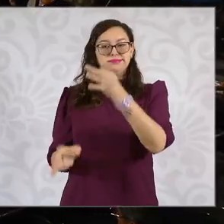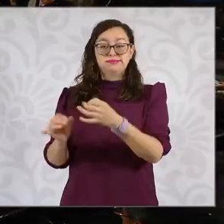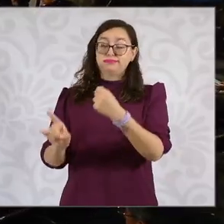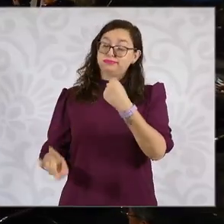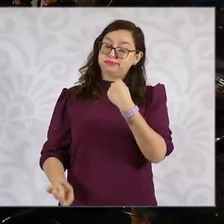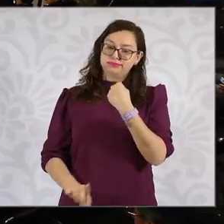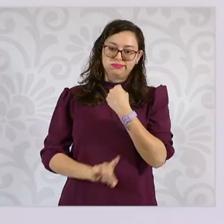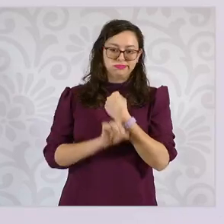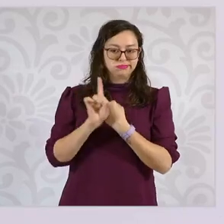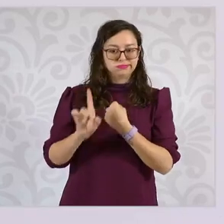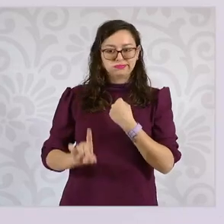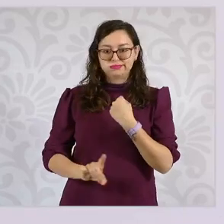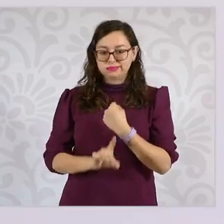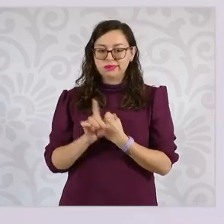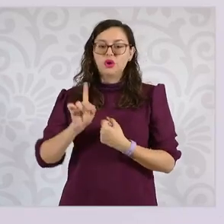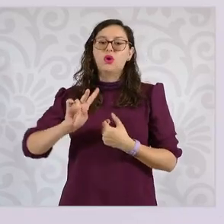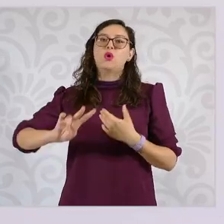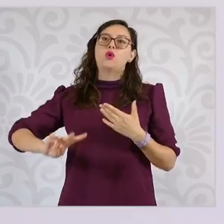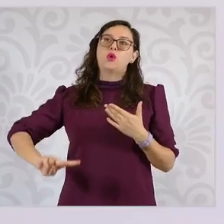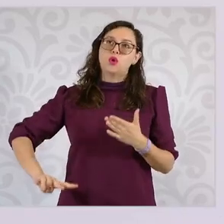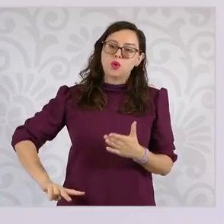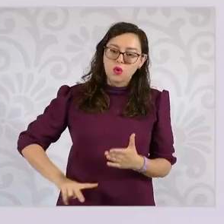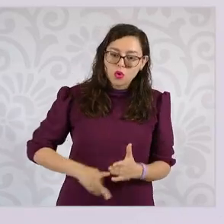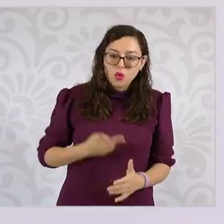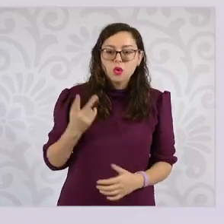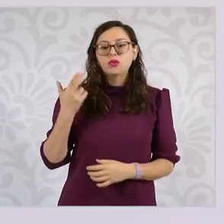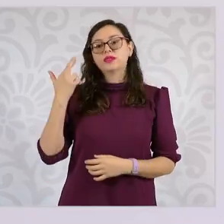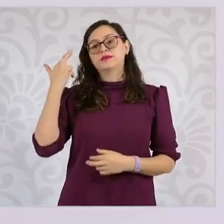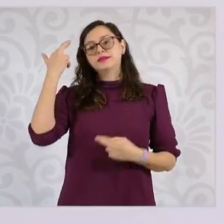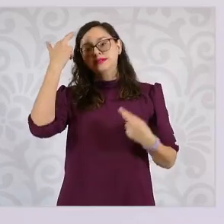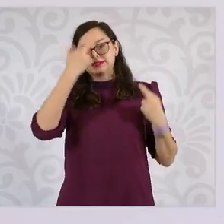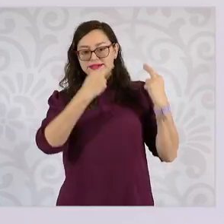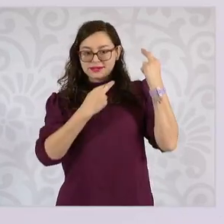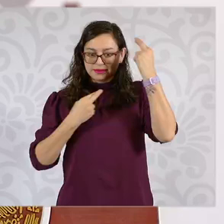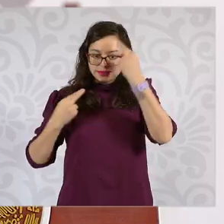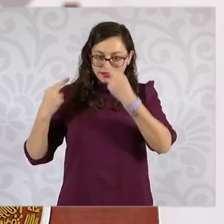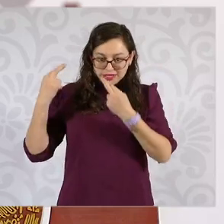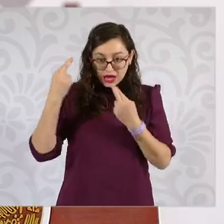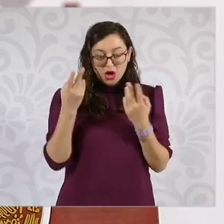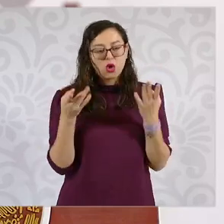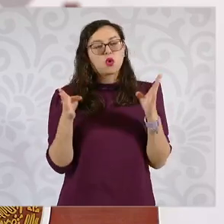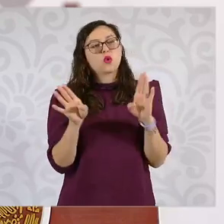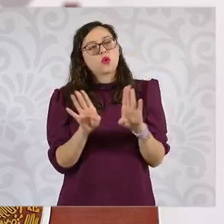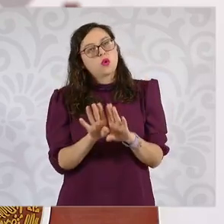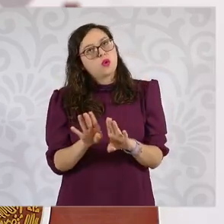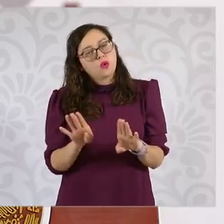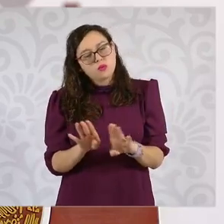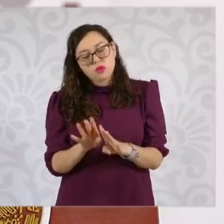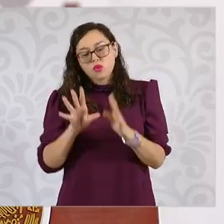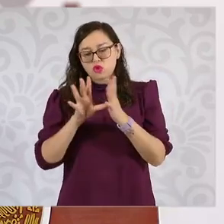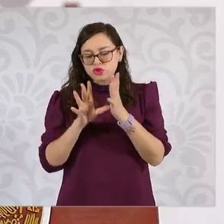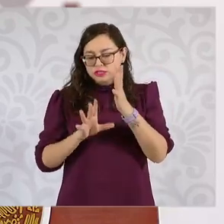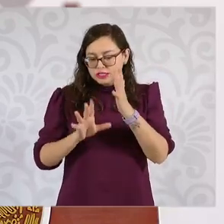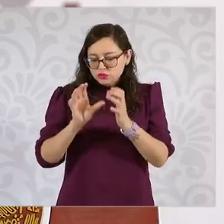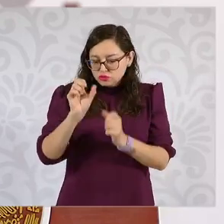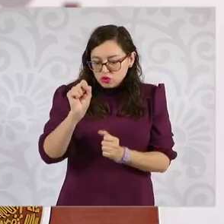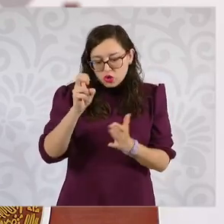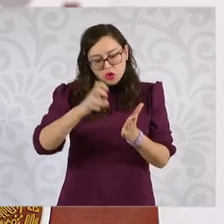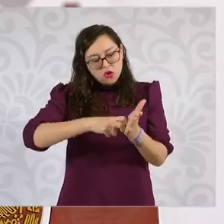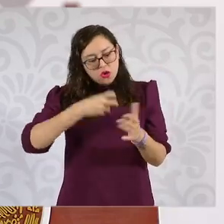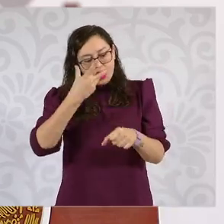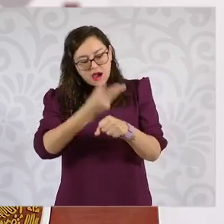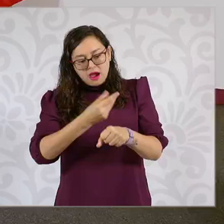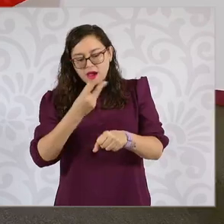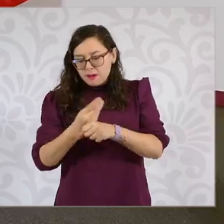hacer una revisión de nuevo de cómo es que se dio la reforma constitucional al Poder Judicial.